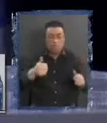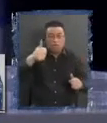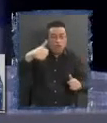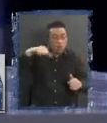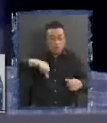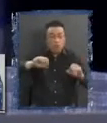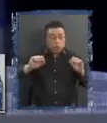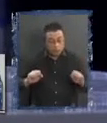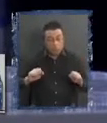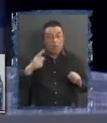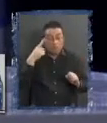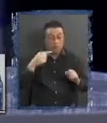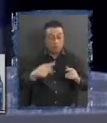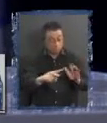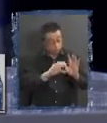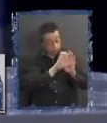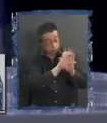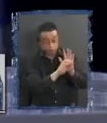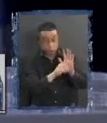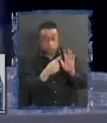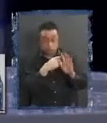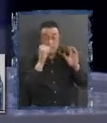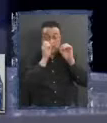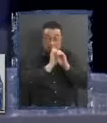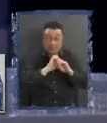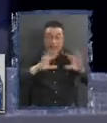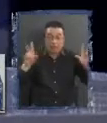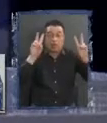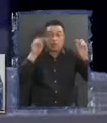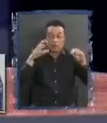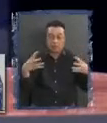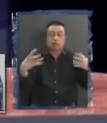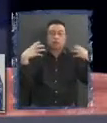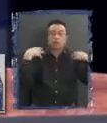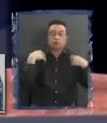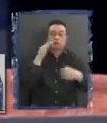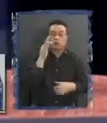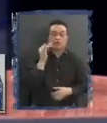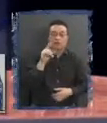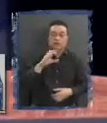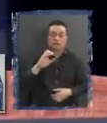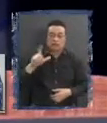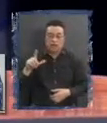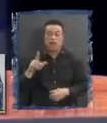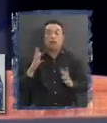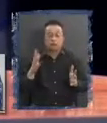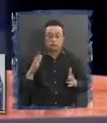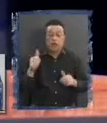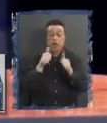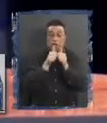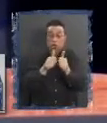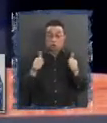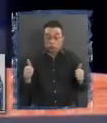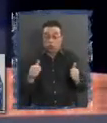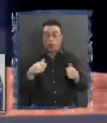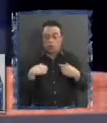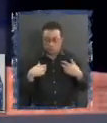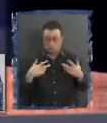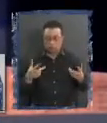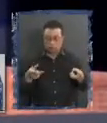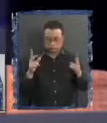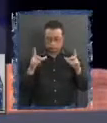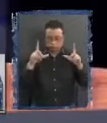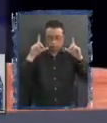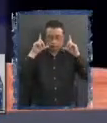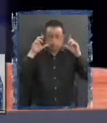de este texto constitucional, es muy claro respecto al tema de la responsabilidad fiscal. Tanto es así, que la autoridad impresión a propuesta que ha estado regó. Inclusive se